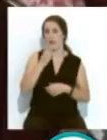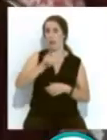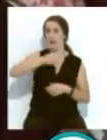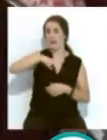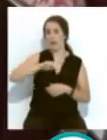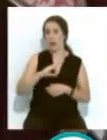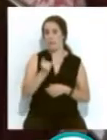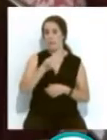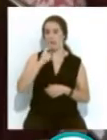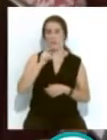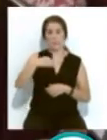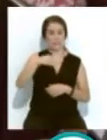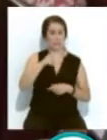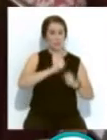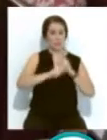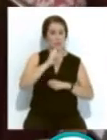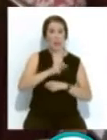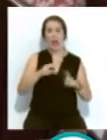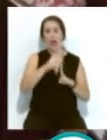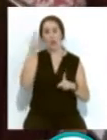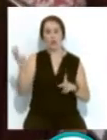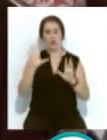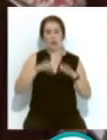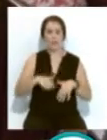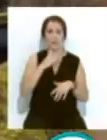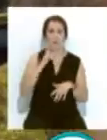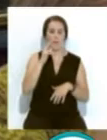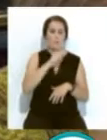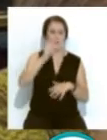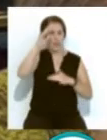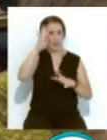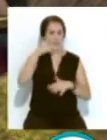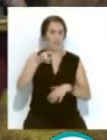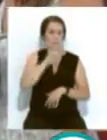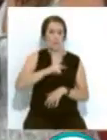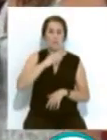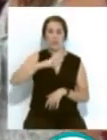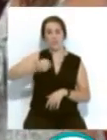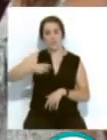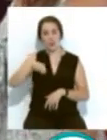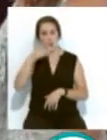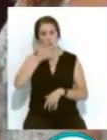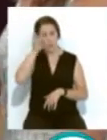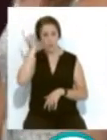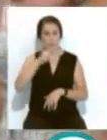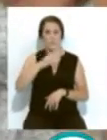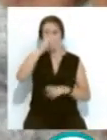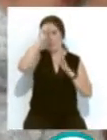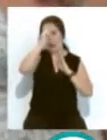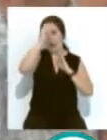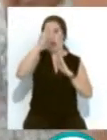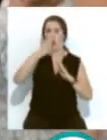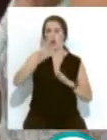Gámez... ...a la presidenta de la Asociación Arcoiris Cádiz, Esperanza Moreno... ...al empresario Francisco Rubio, conocido como Paco el de la